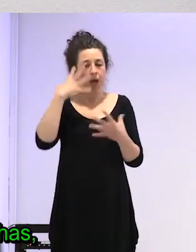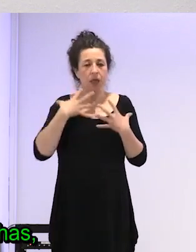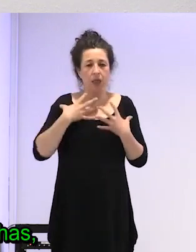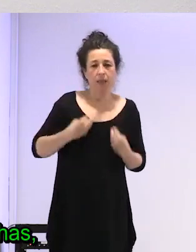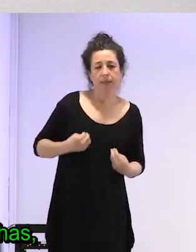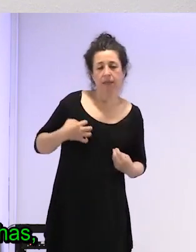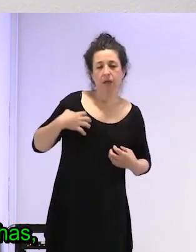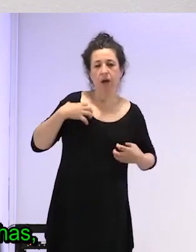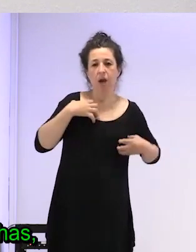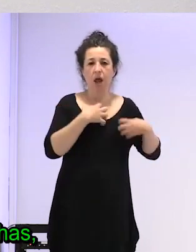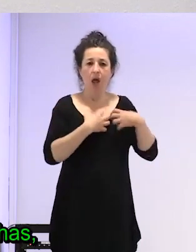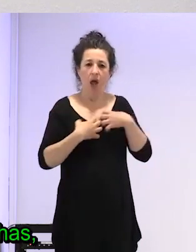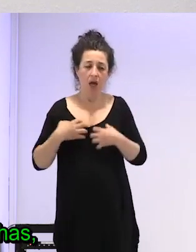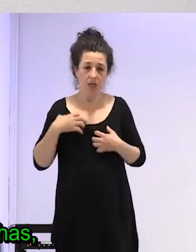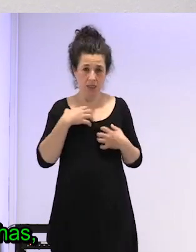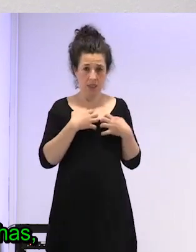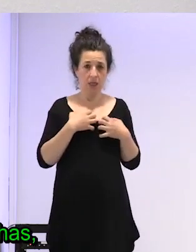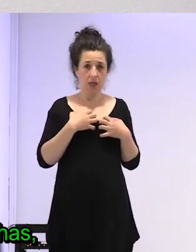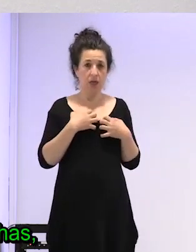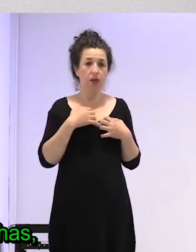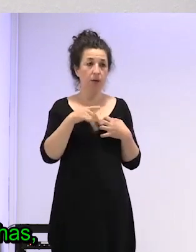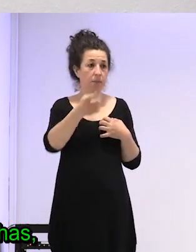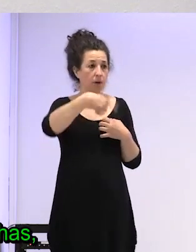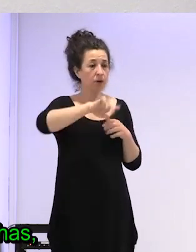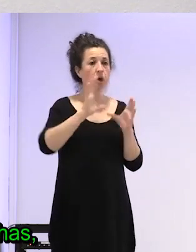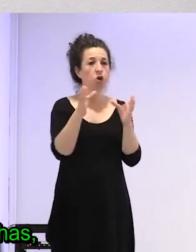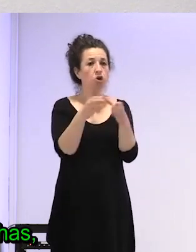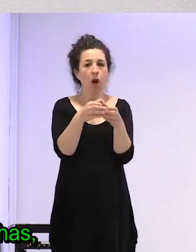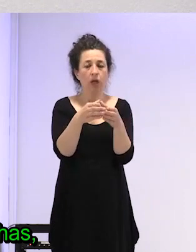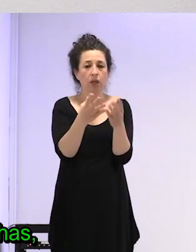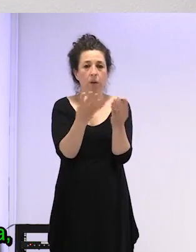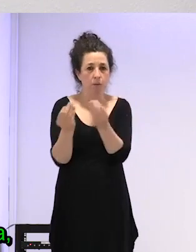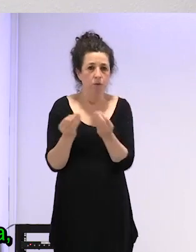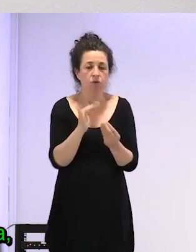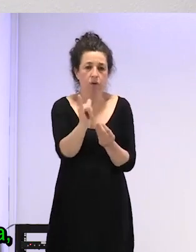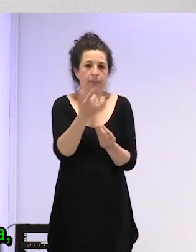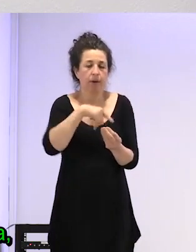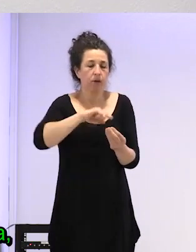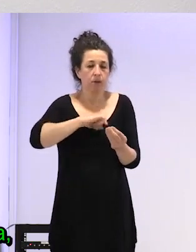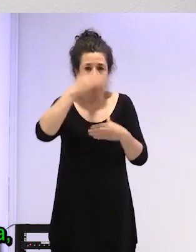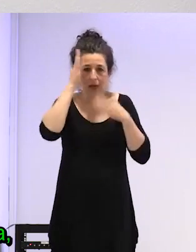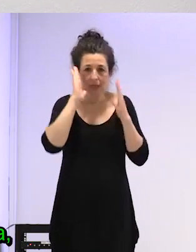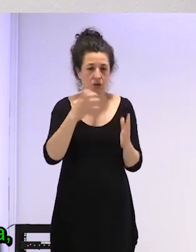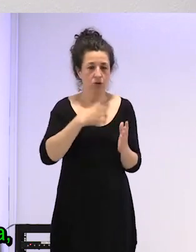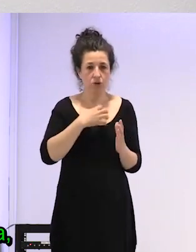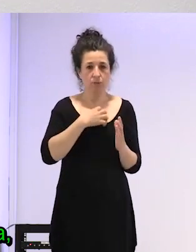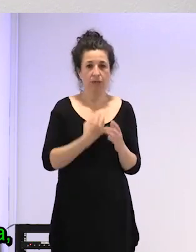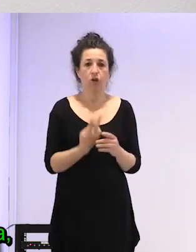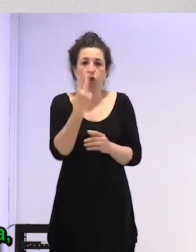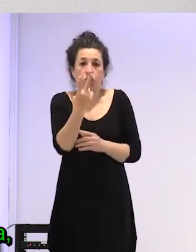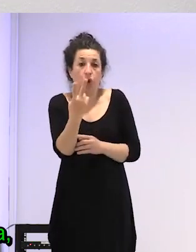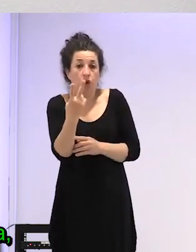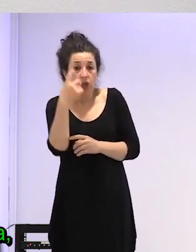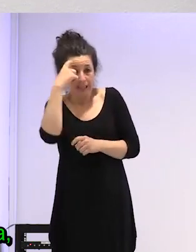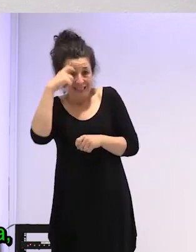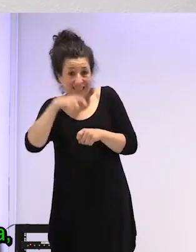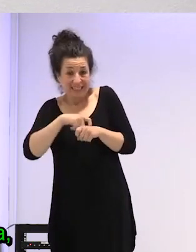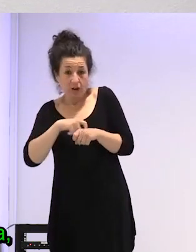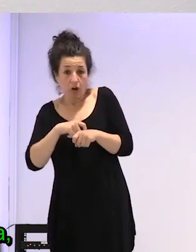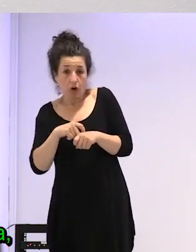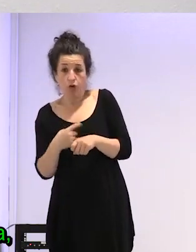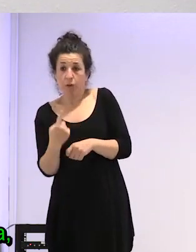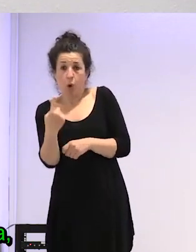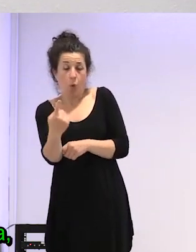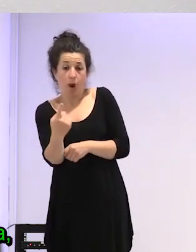ansiedades a pesar de que en este colectivo hay muchos nosotros no las podemos atender tenemos dos psicólogos que son una porque es